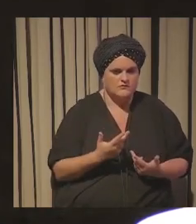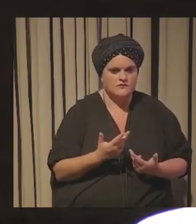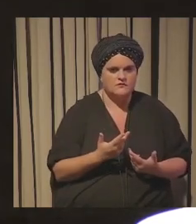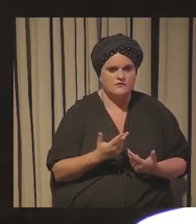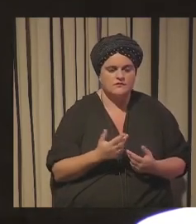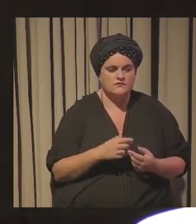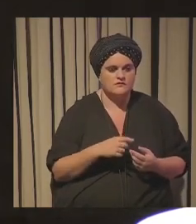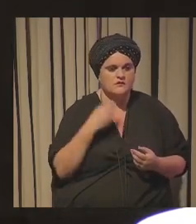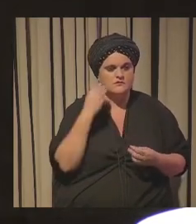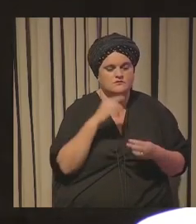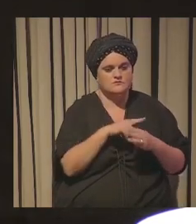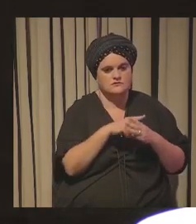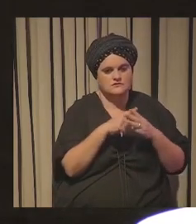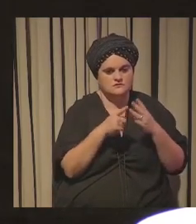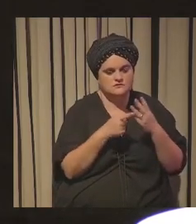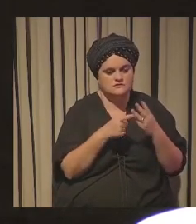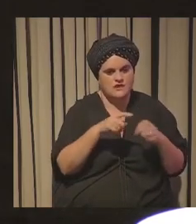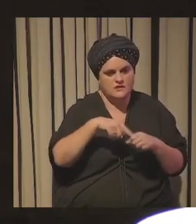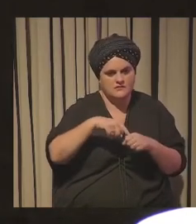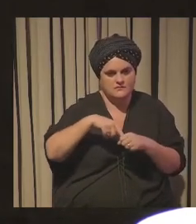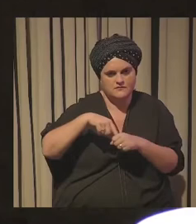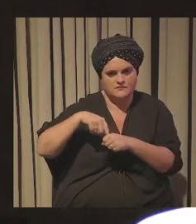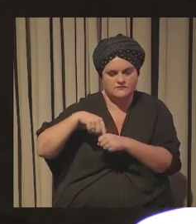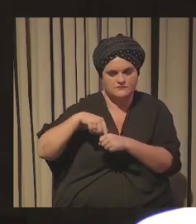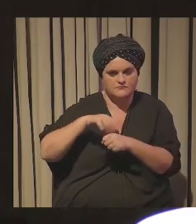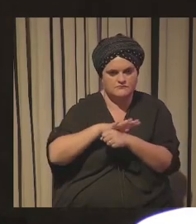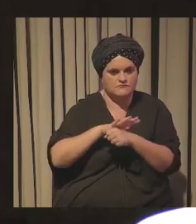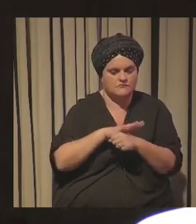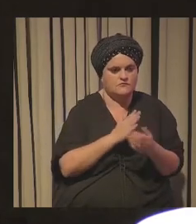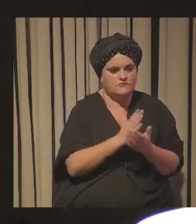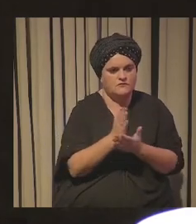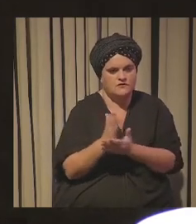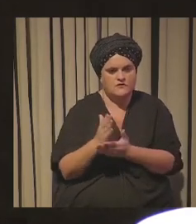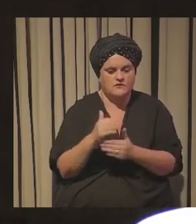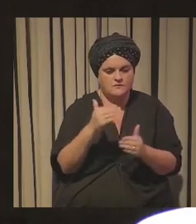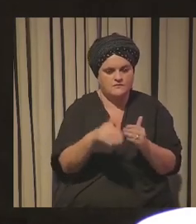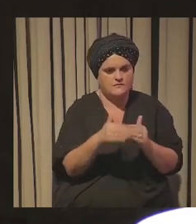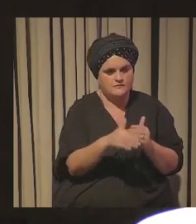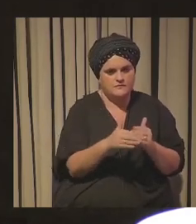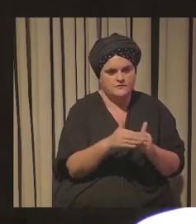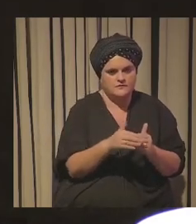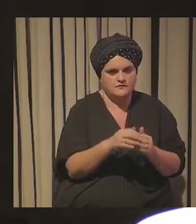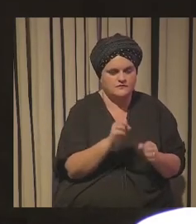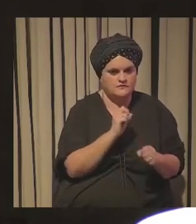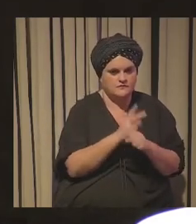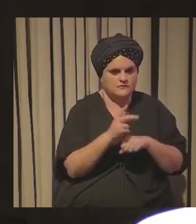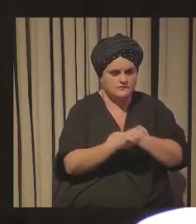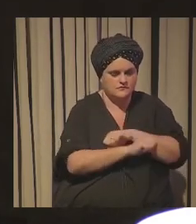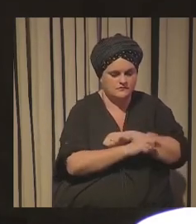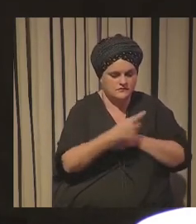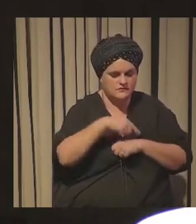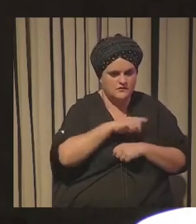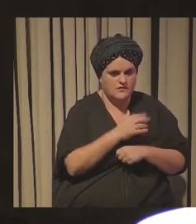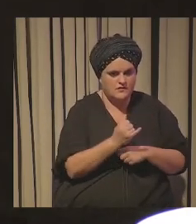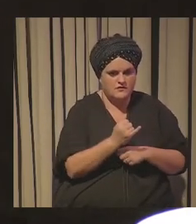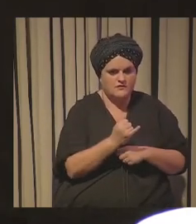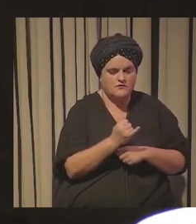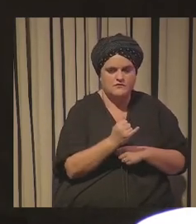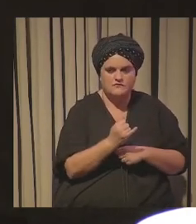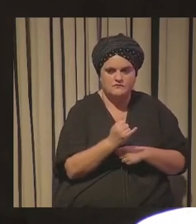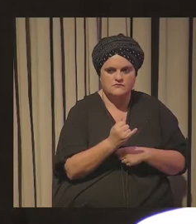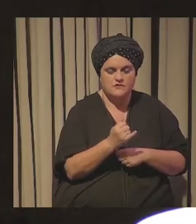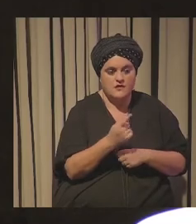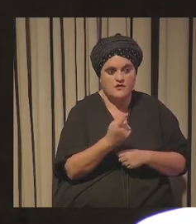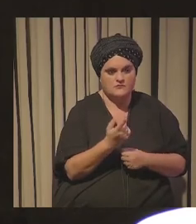las tres grandes ámbitos un poco las tendencias más a medio plazo para los retos estratégicos que tenemos que hay una